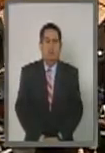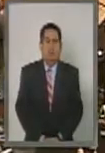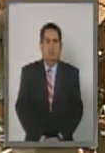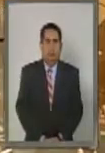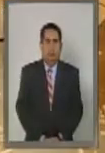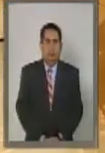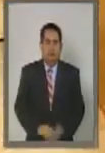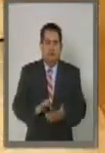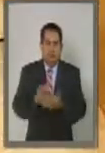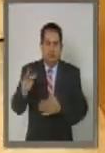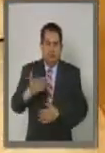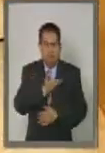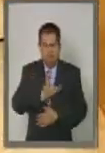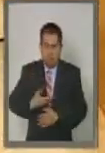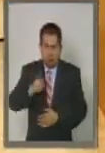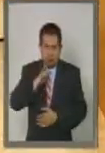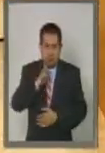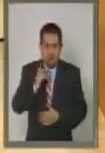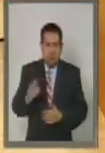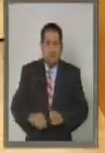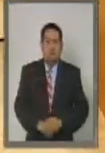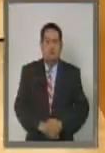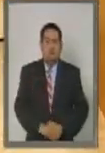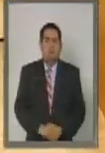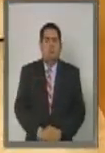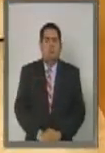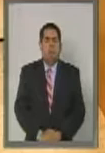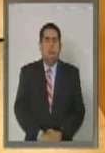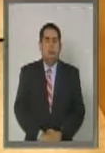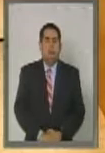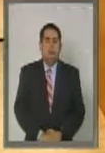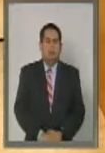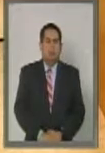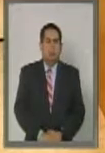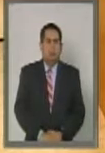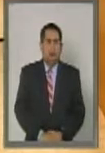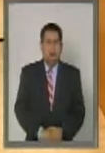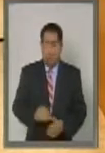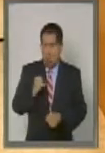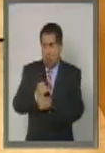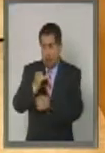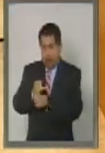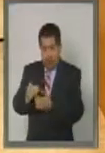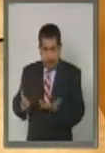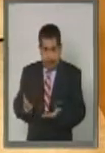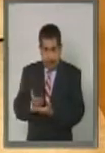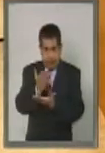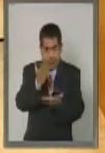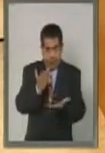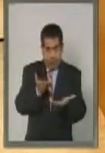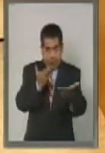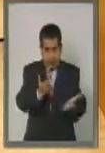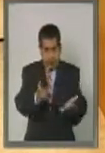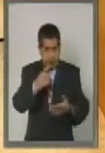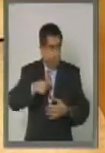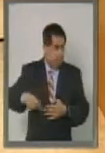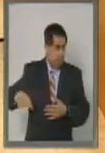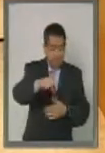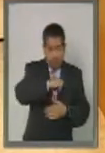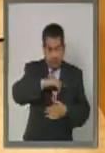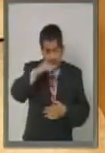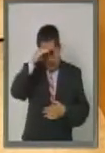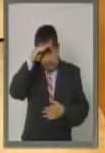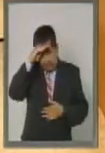Gracias, presidenta. El dictamen que hoy se somete a consideración de este pleno es